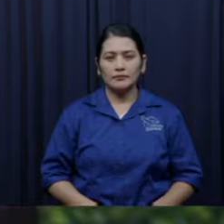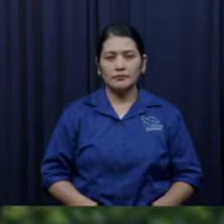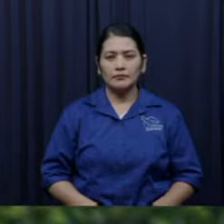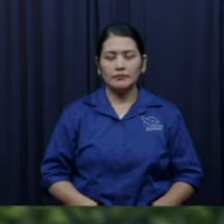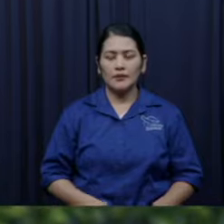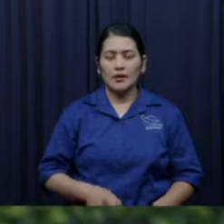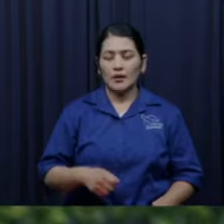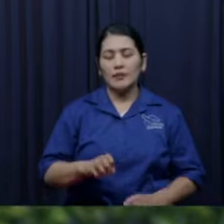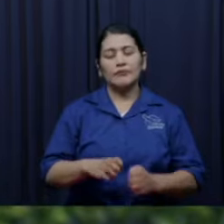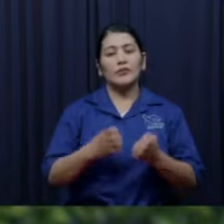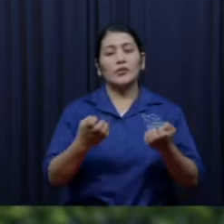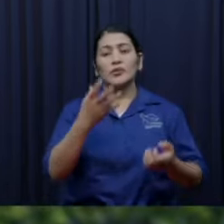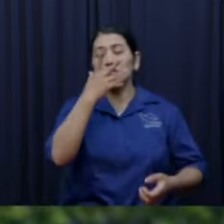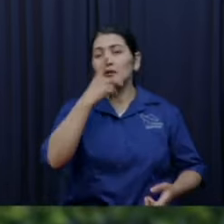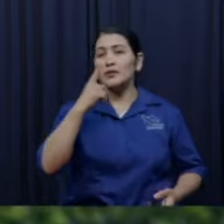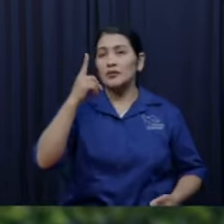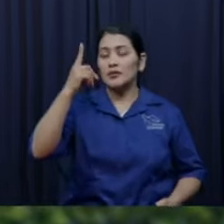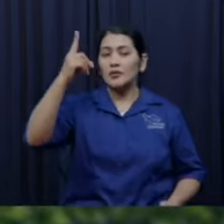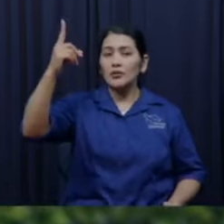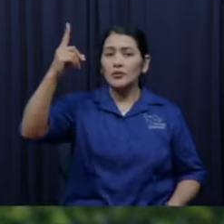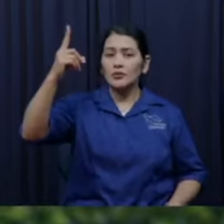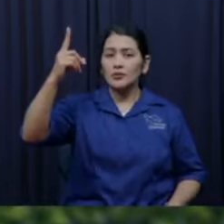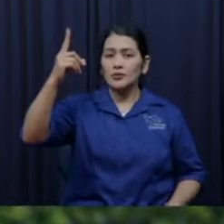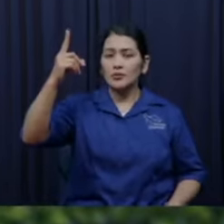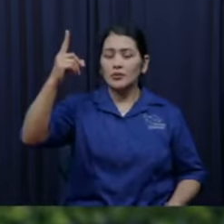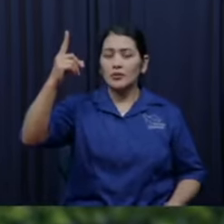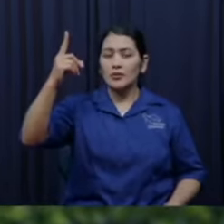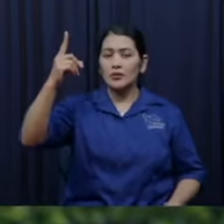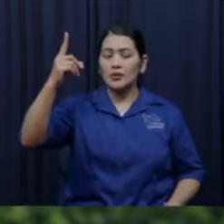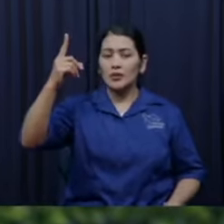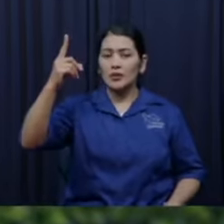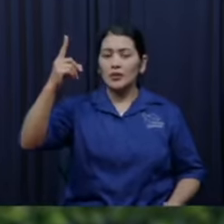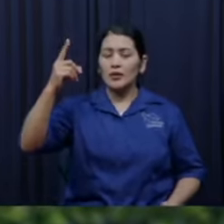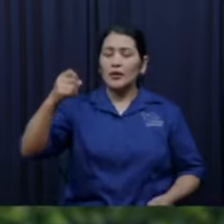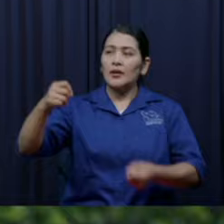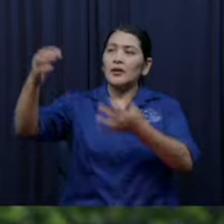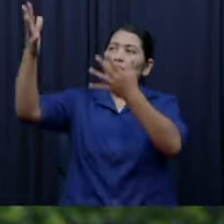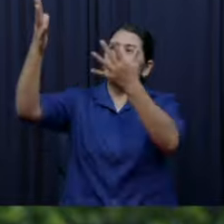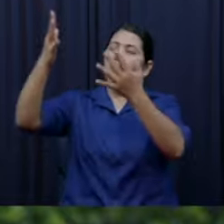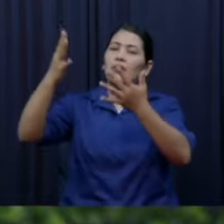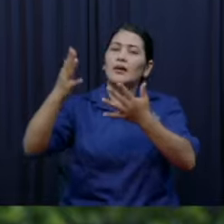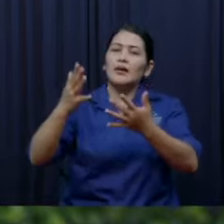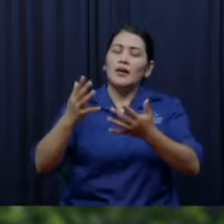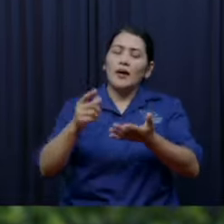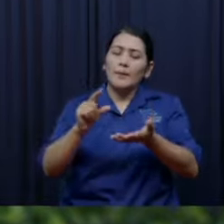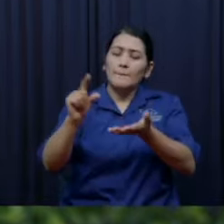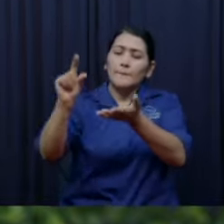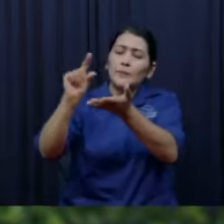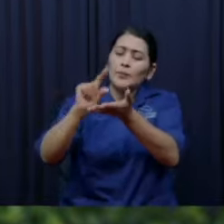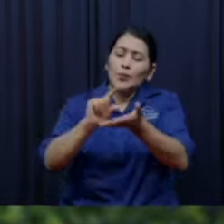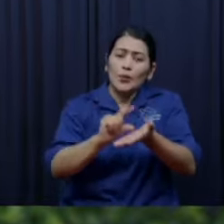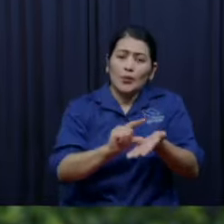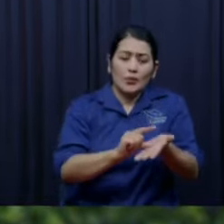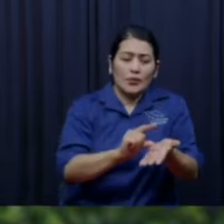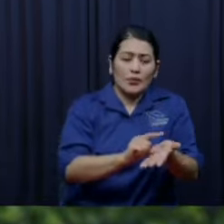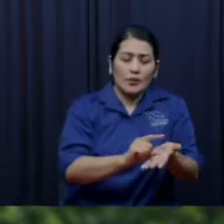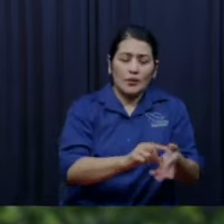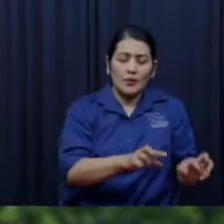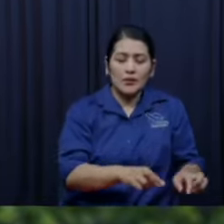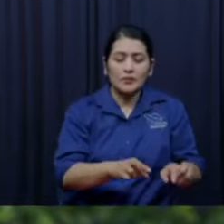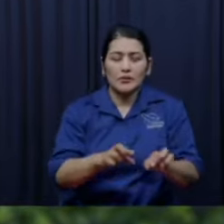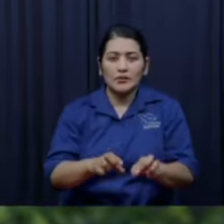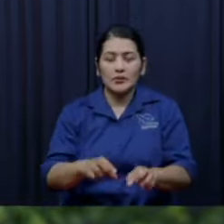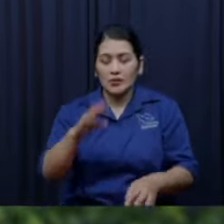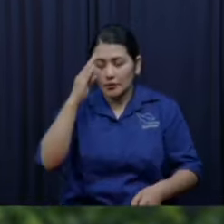el Dios a veces le da poco a la gente porque quiere probar su fidelidad y ya